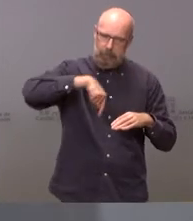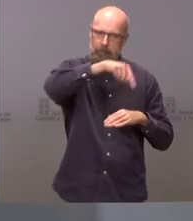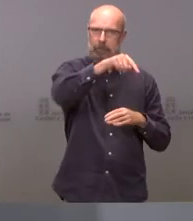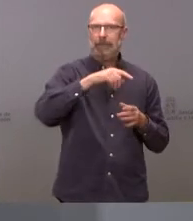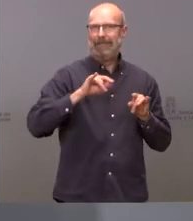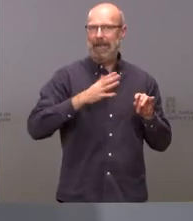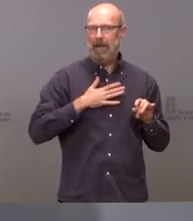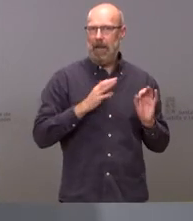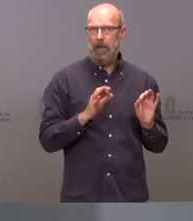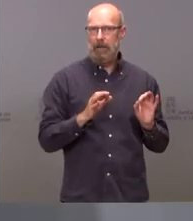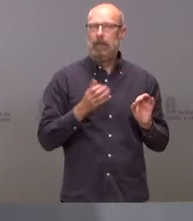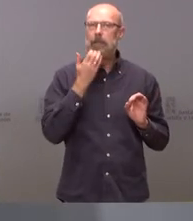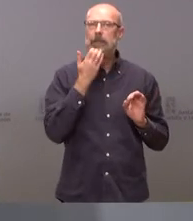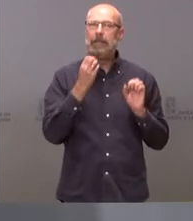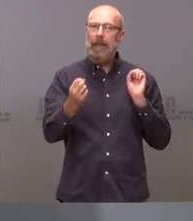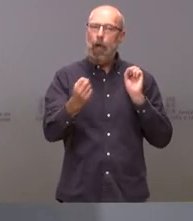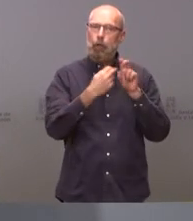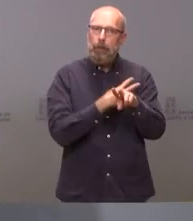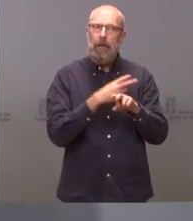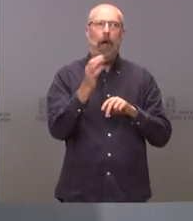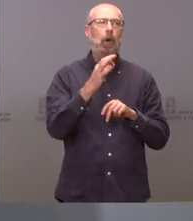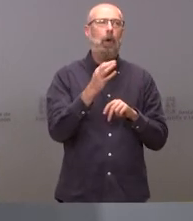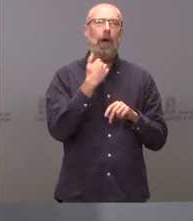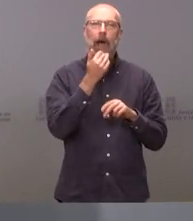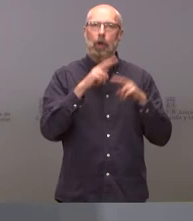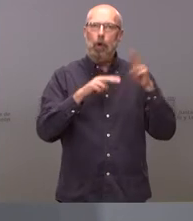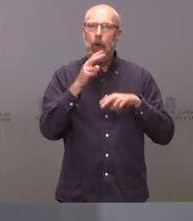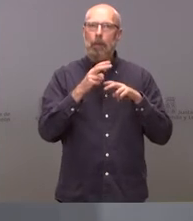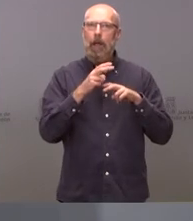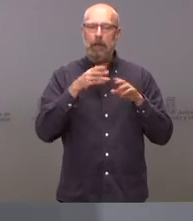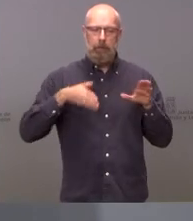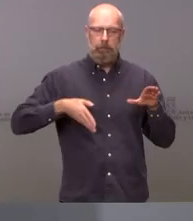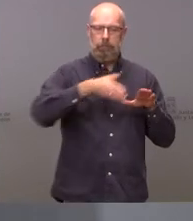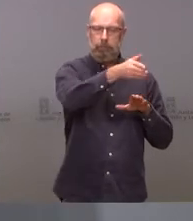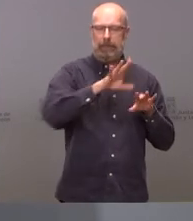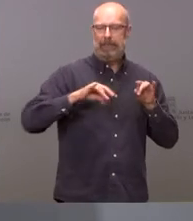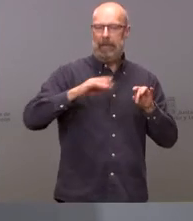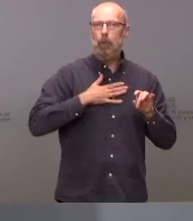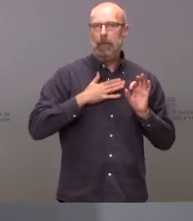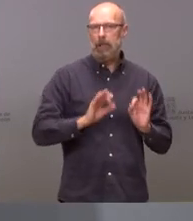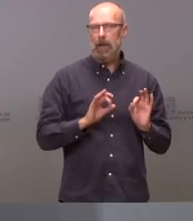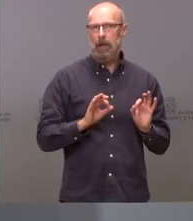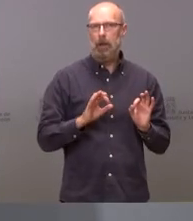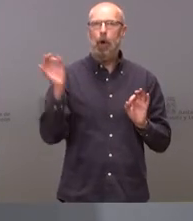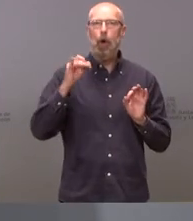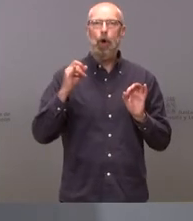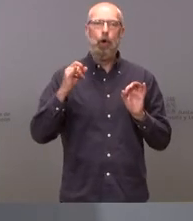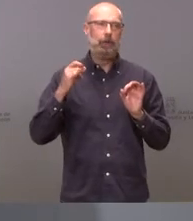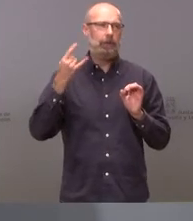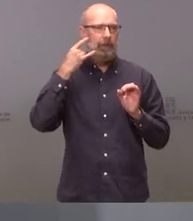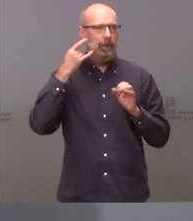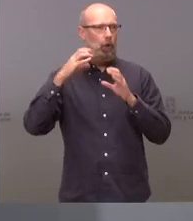hace una autovía y que hay que atravesar cuando uno instala telecomunicaciones eso es lo que hace